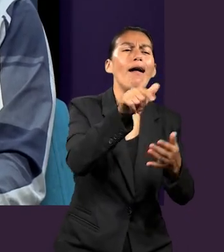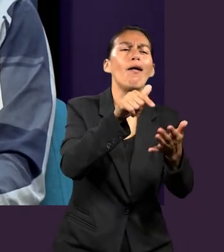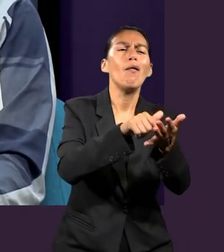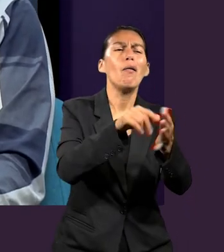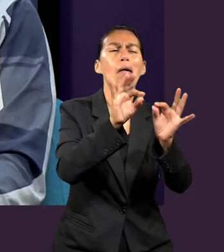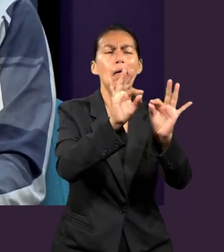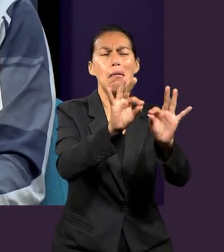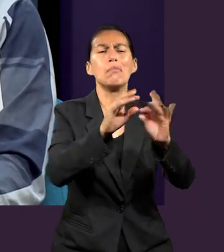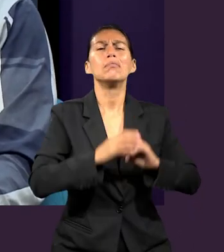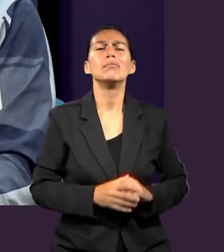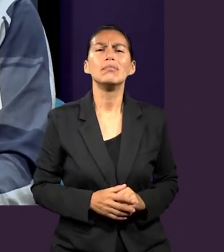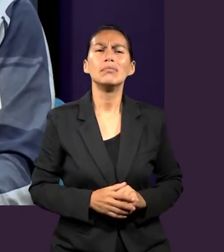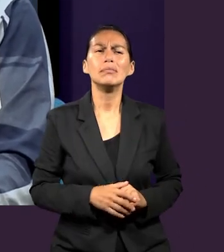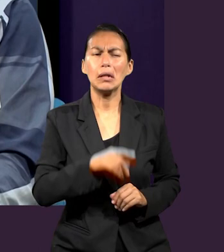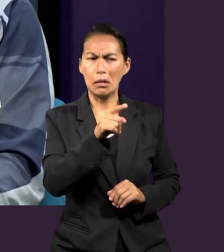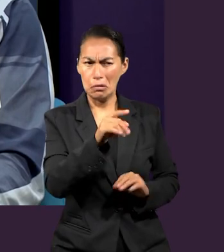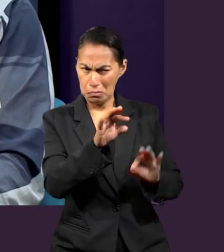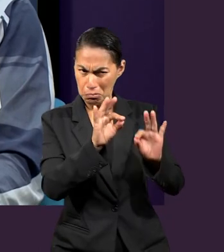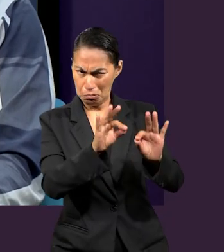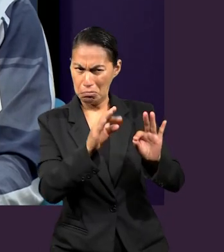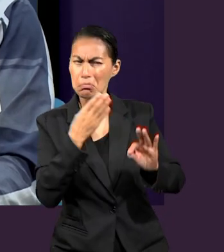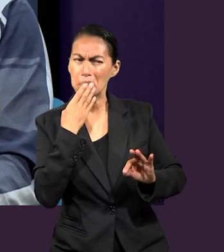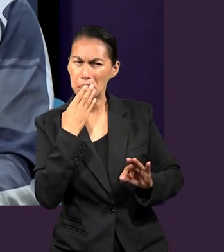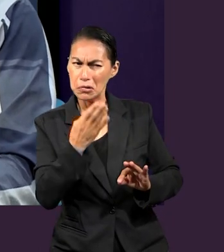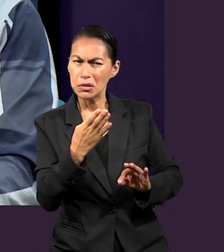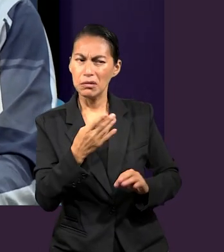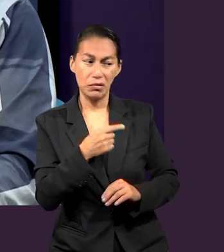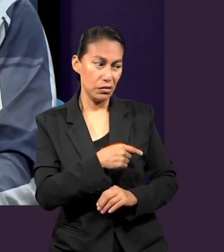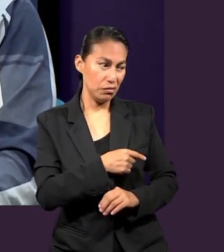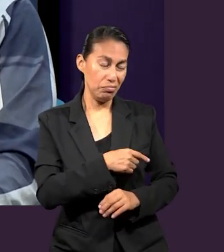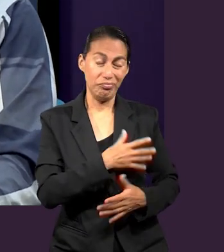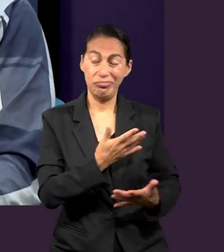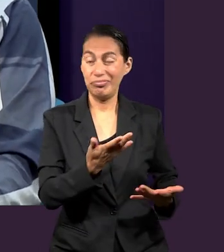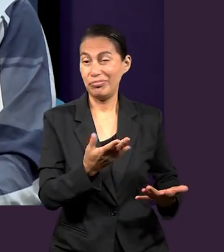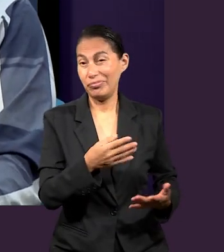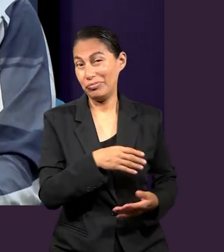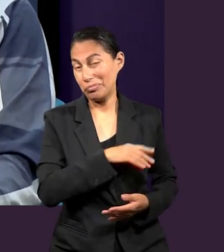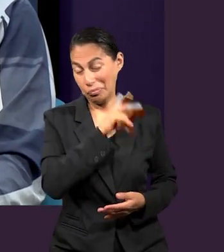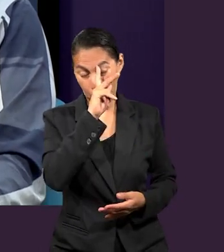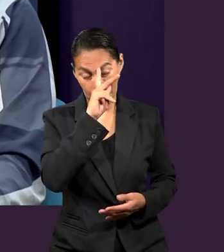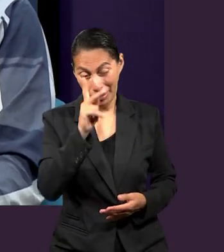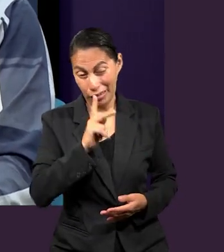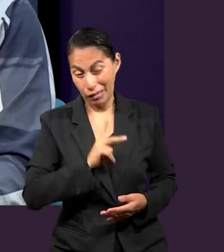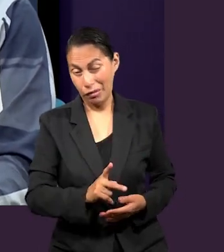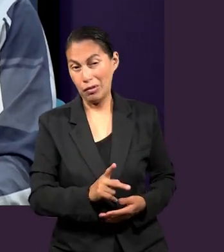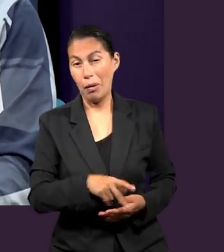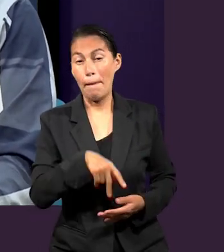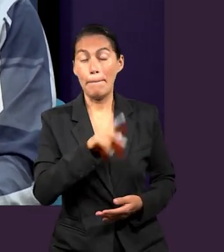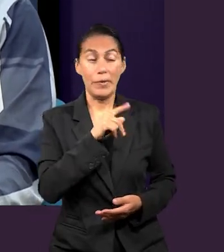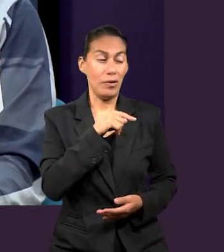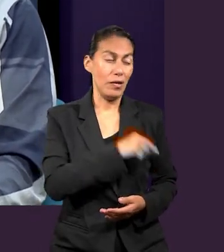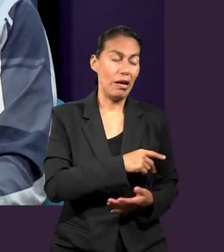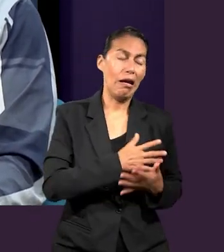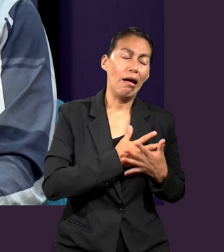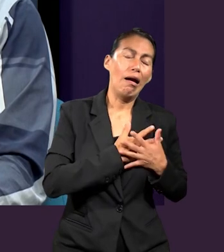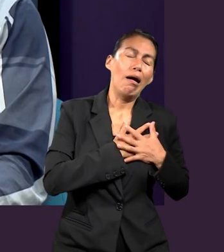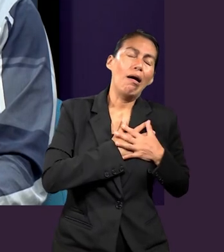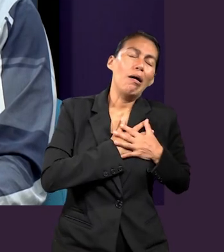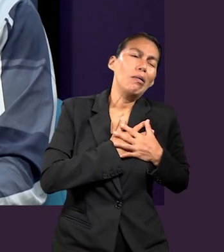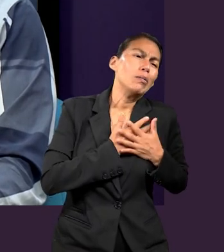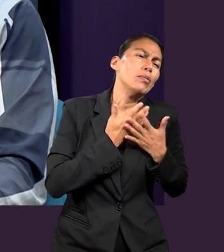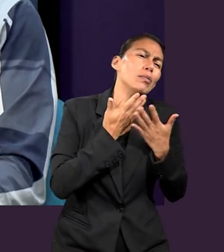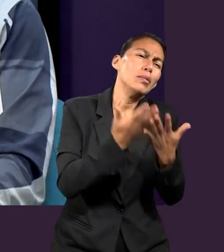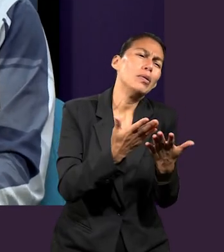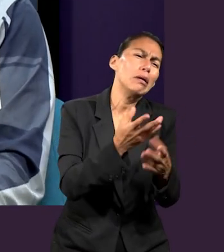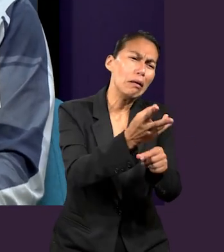humanamente hablando, estaban mejores, en mejores condiciones que él. Y él con aquel amor, con aquella pasión, los